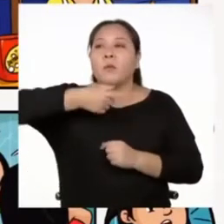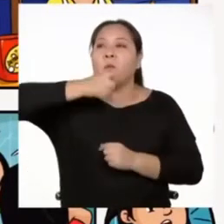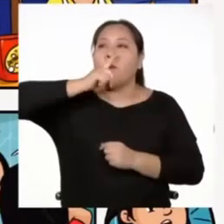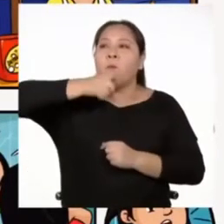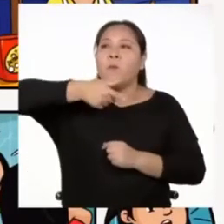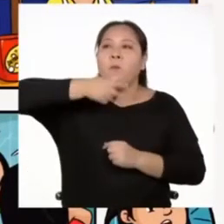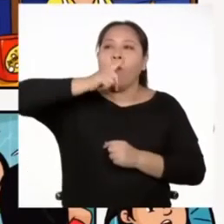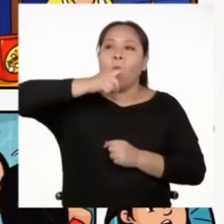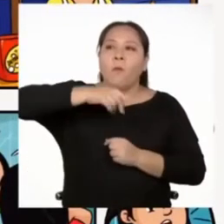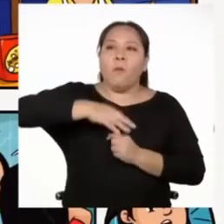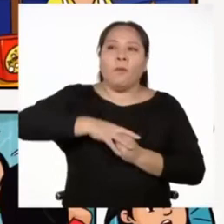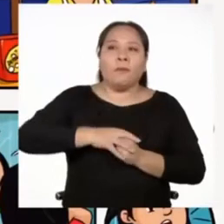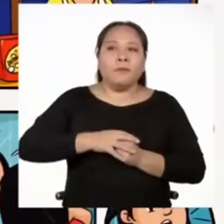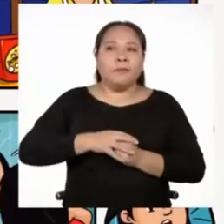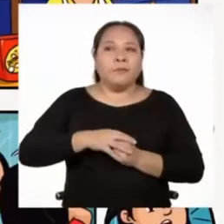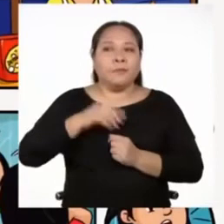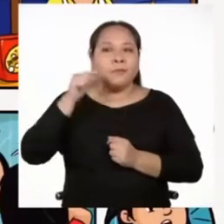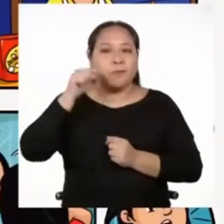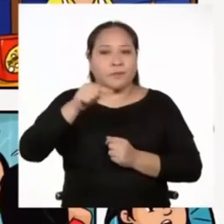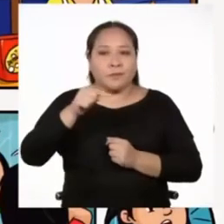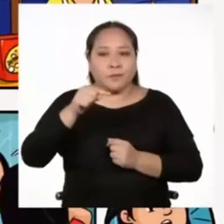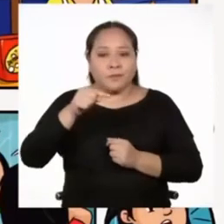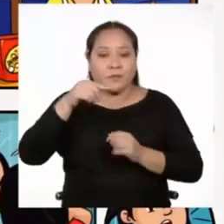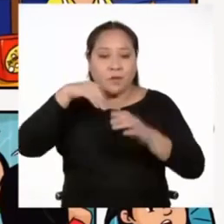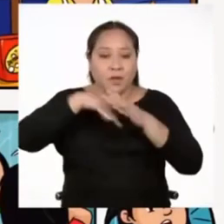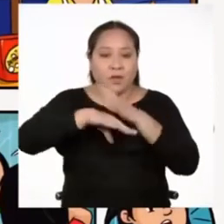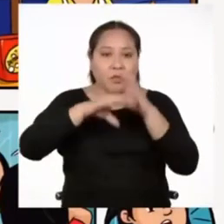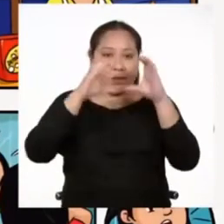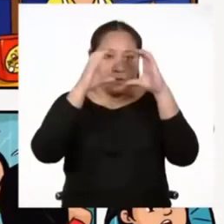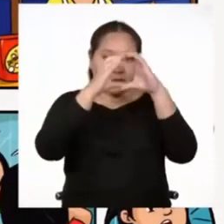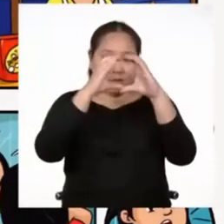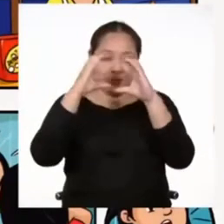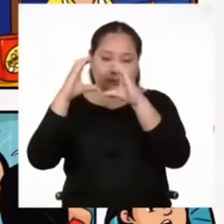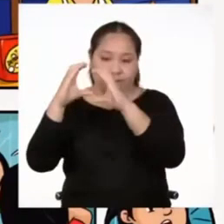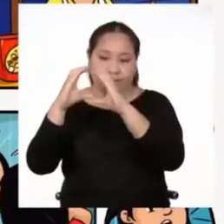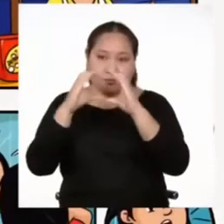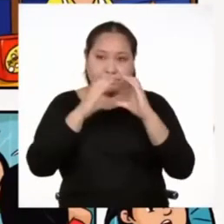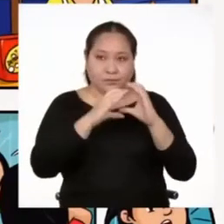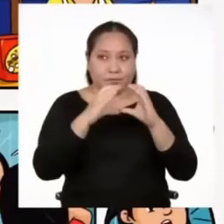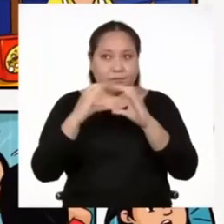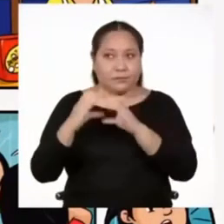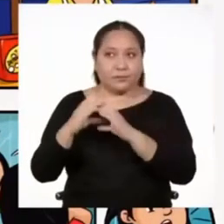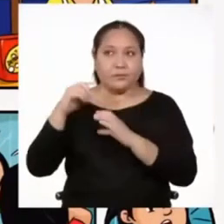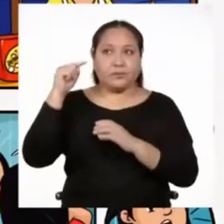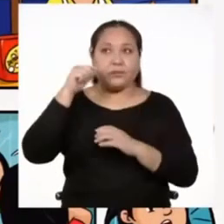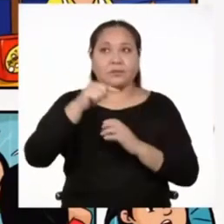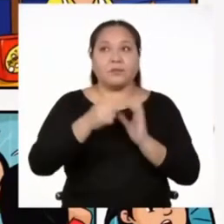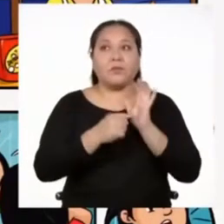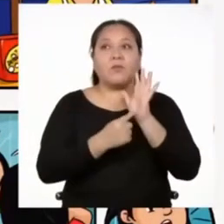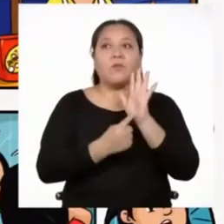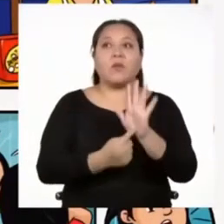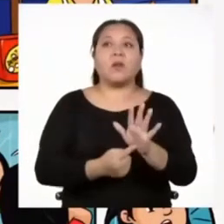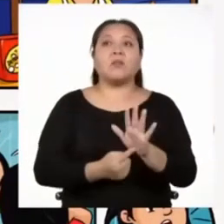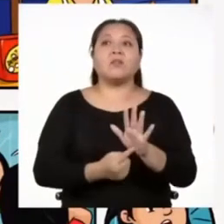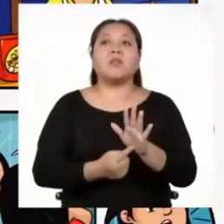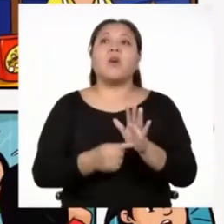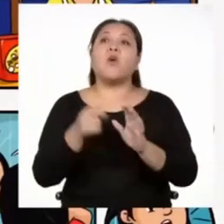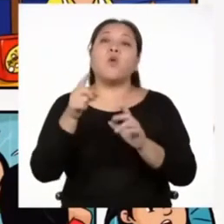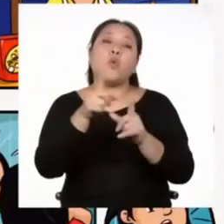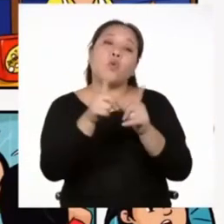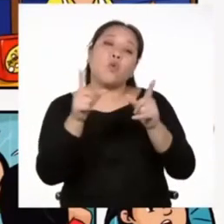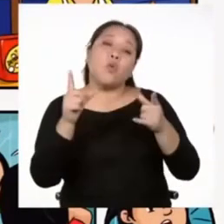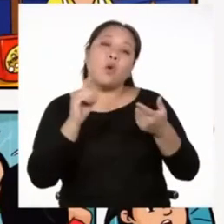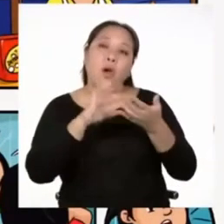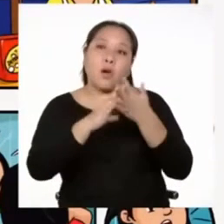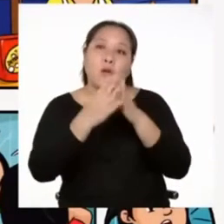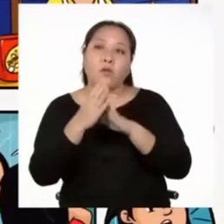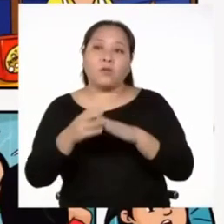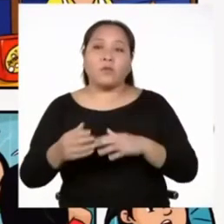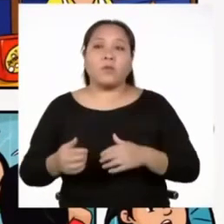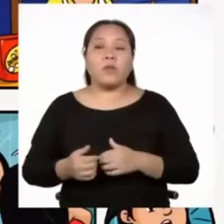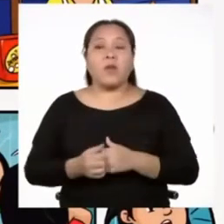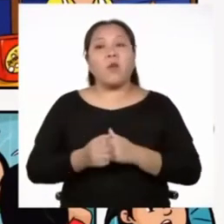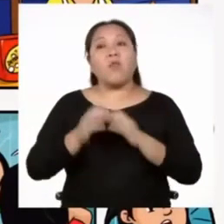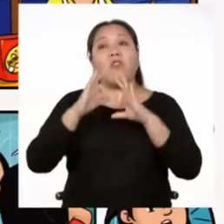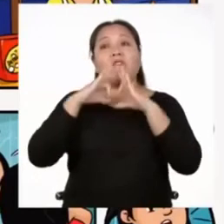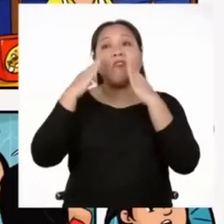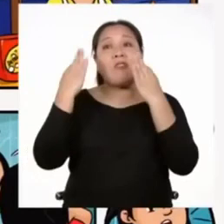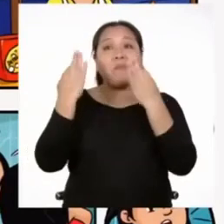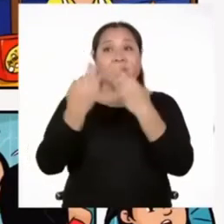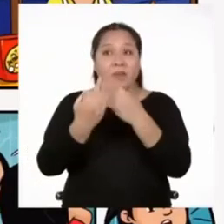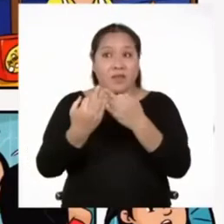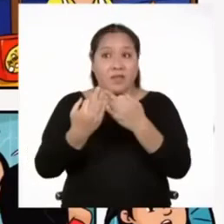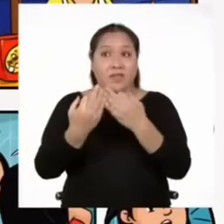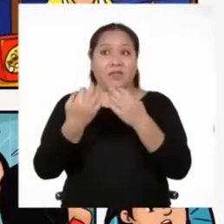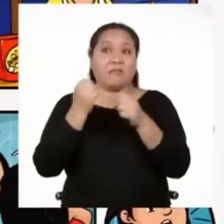Además, dentro de las viñetas, podemos ver que nos hacen referencia a un barrio y una familia con mucho ritmo.